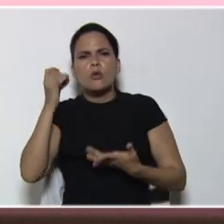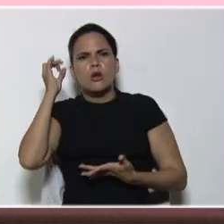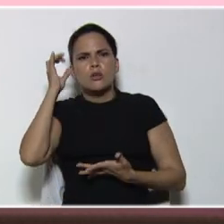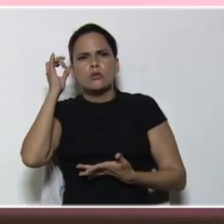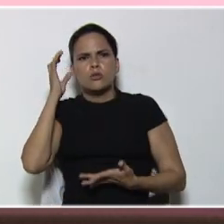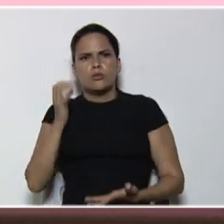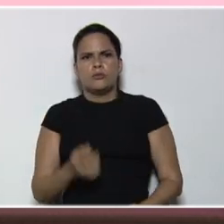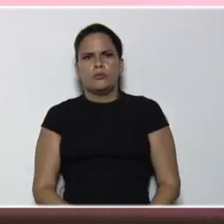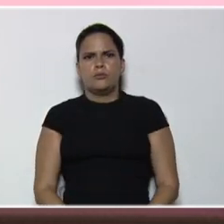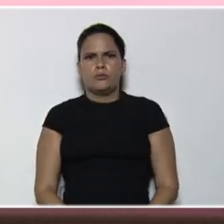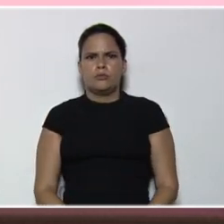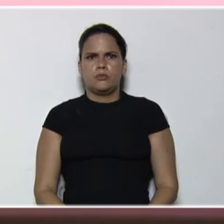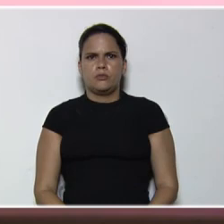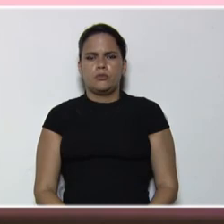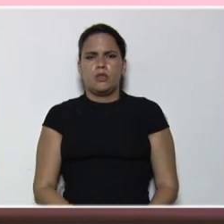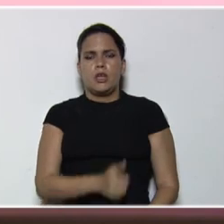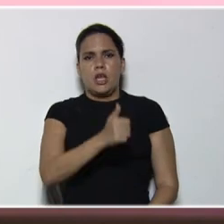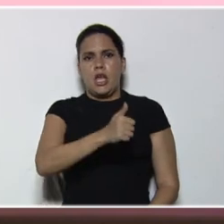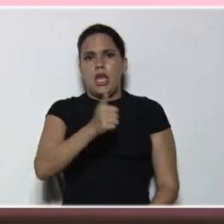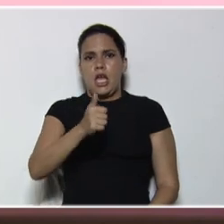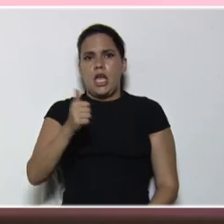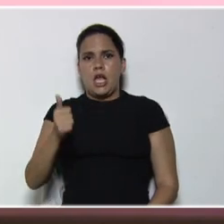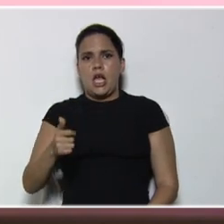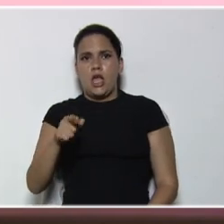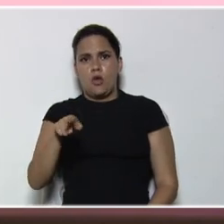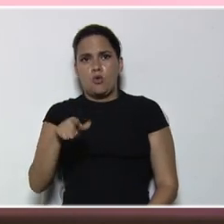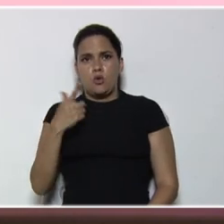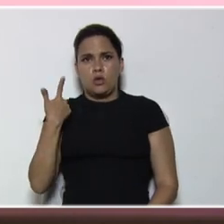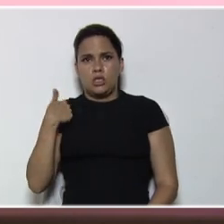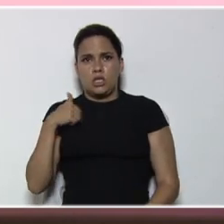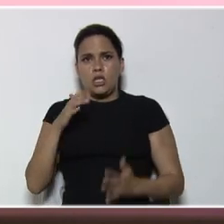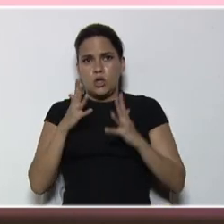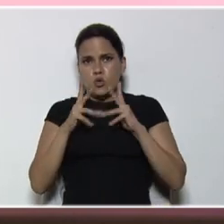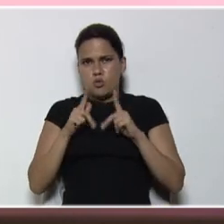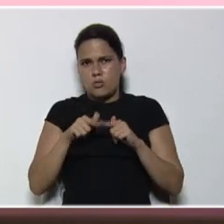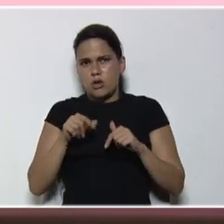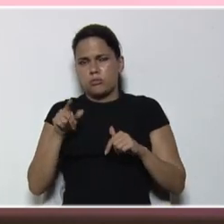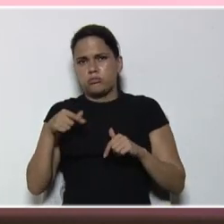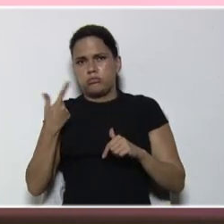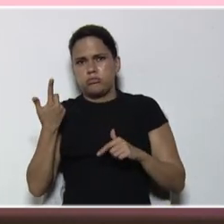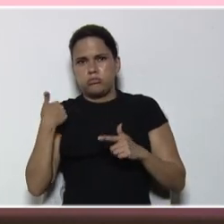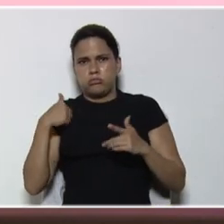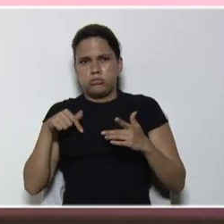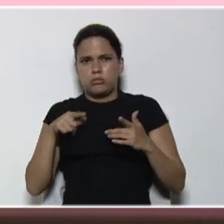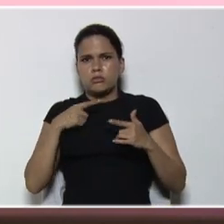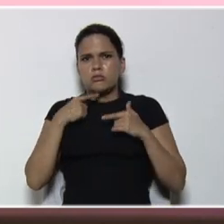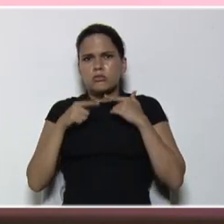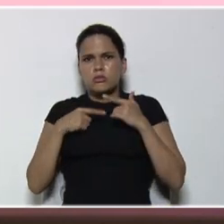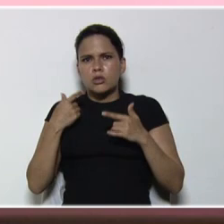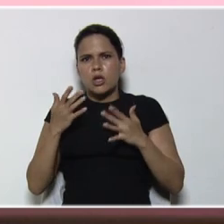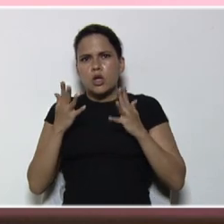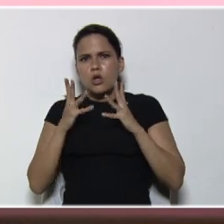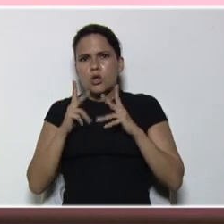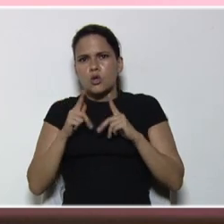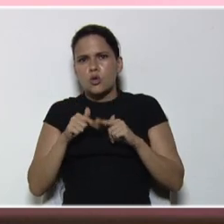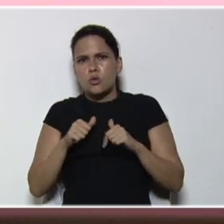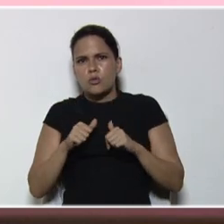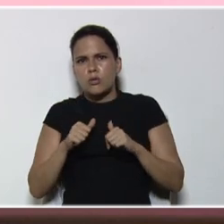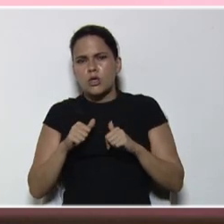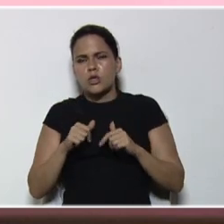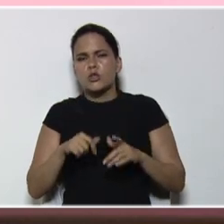en cada casilla, o hay algunas casillas, que contienen números, y esos números, son operaciones